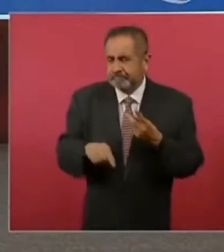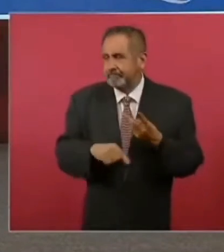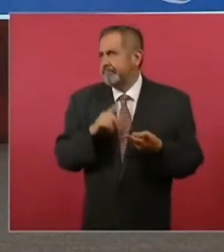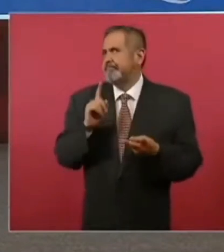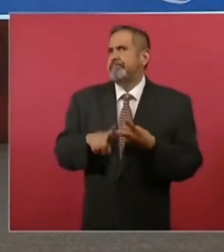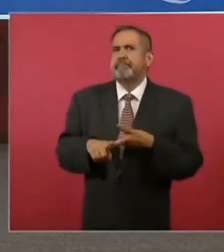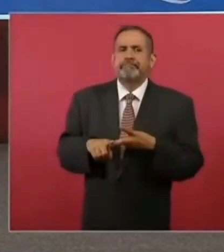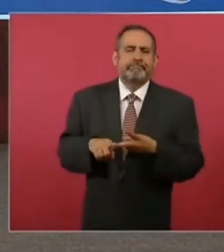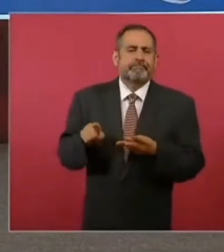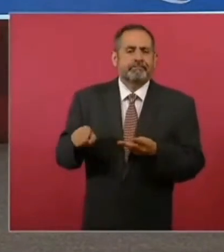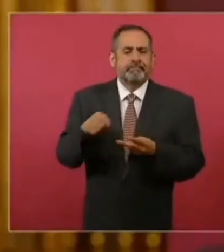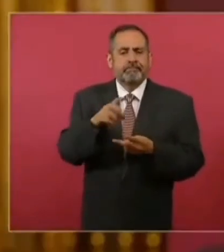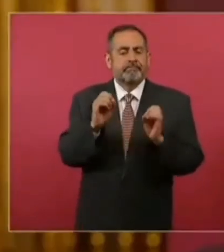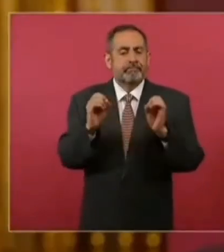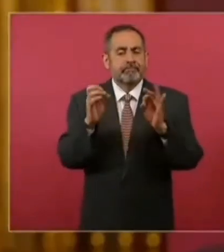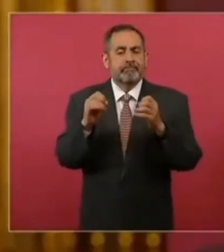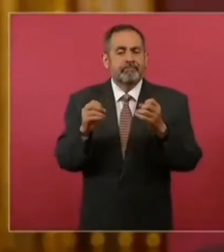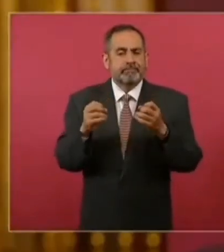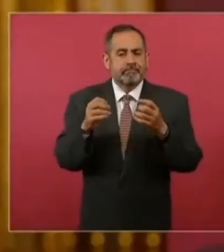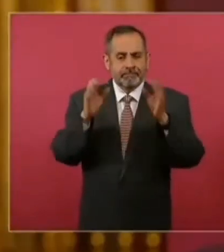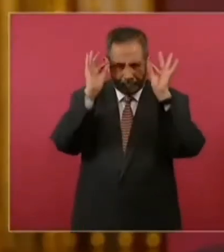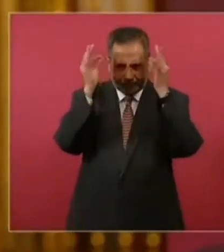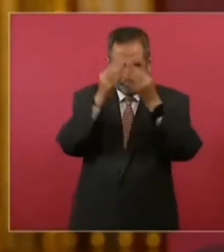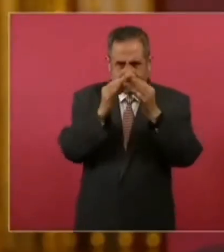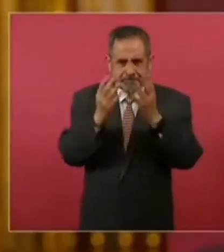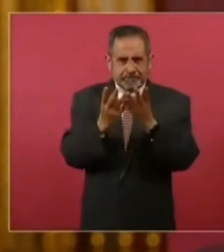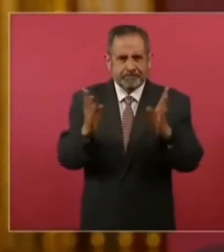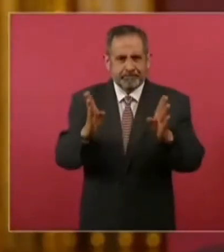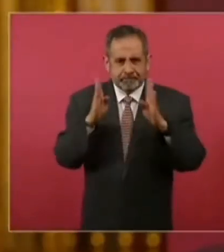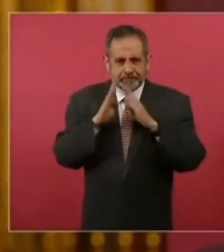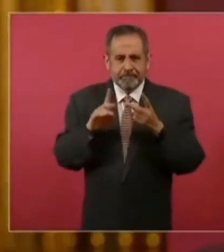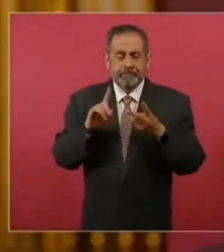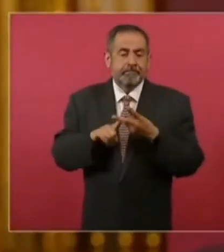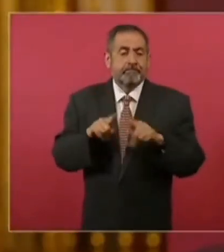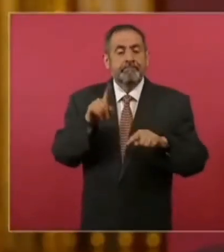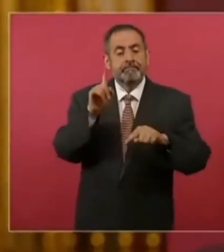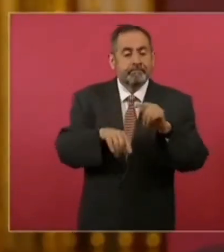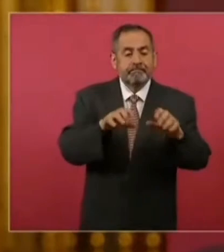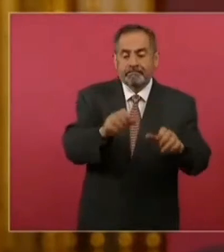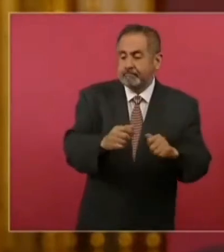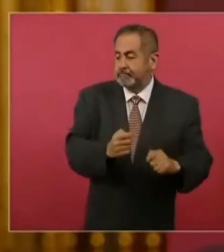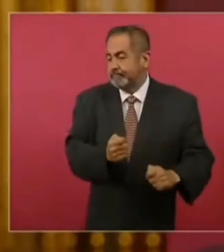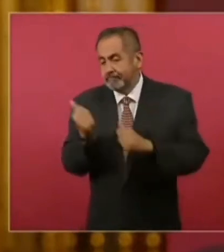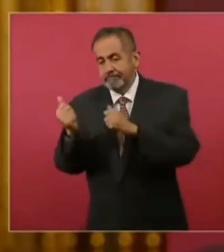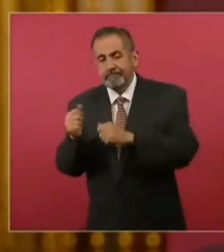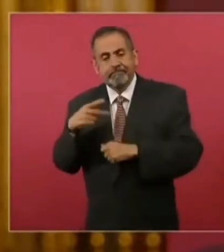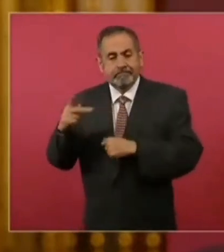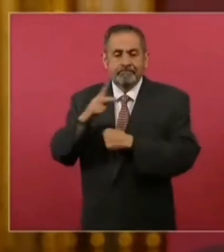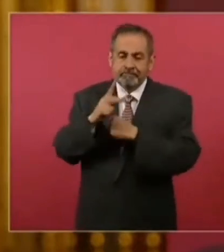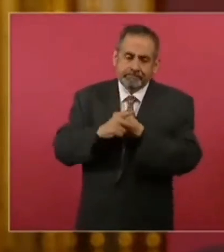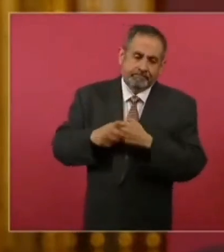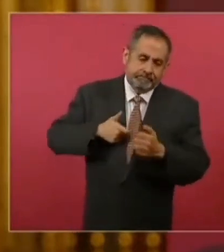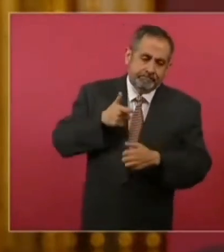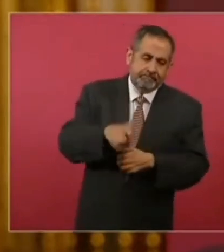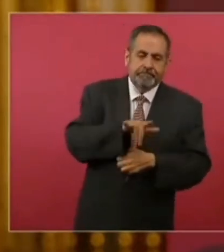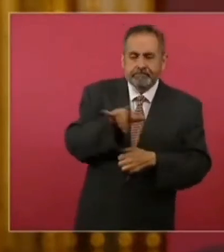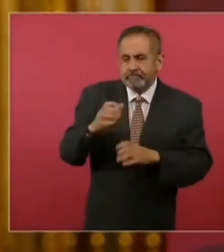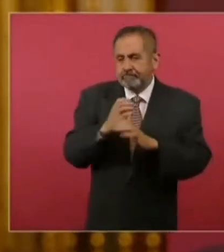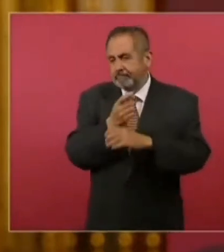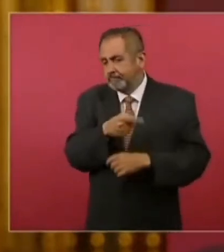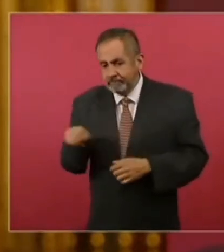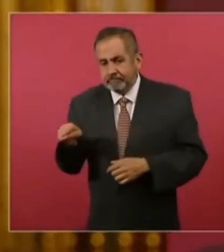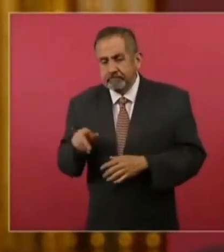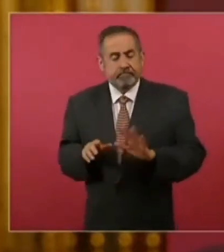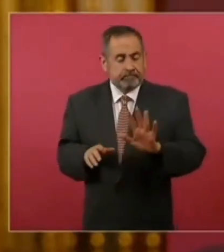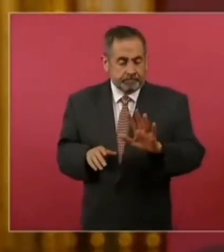tener los espacios donde tienen a los migrantes más la deportación que hacen de cada migrante a su país de origen, bueno,